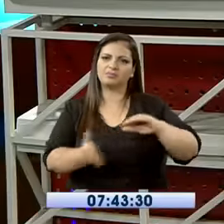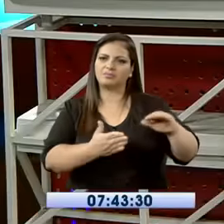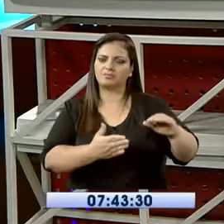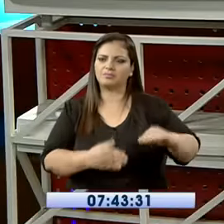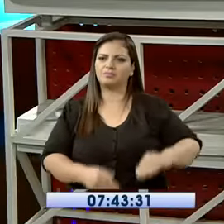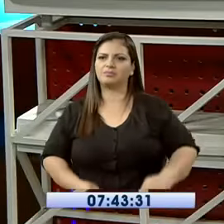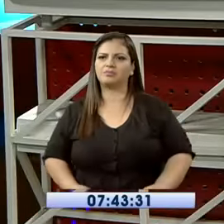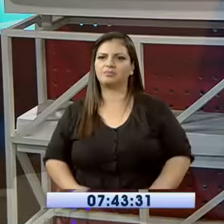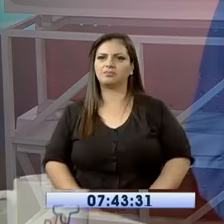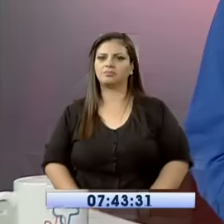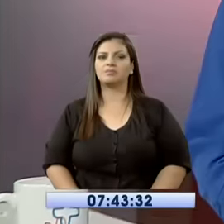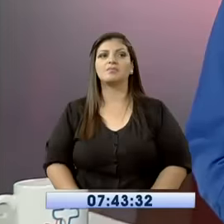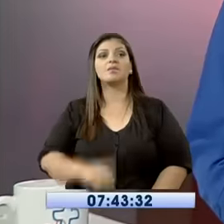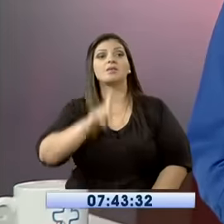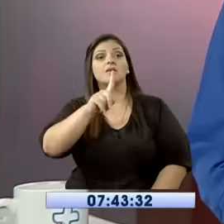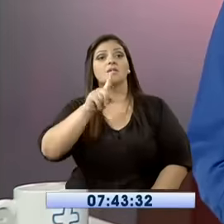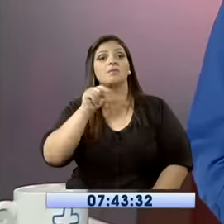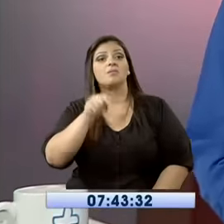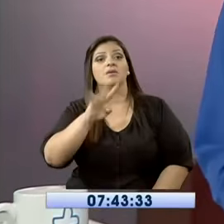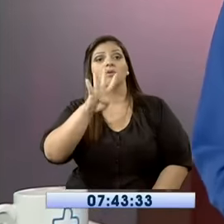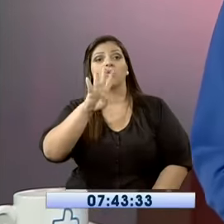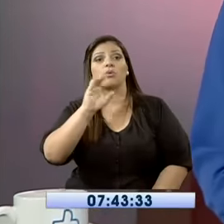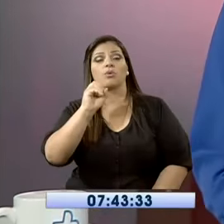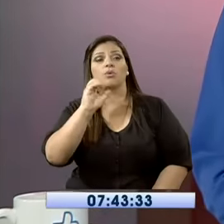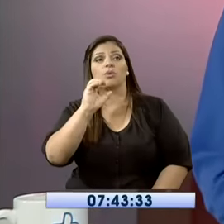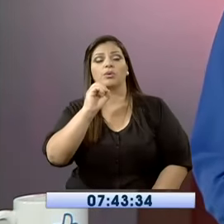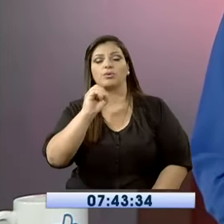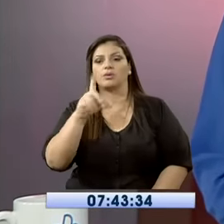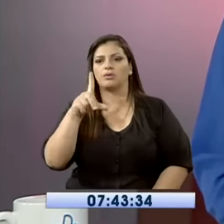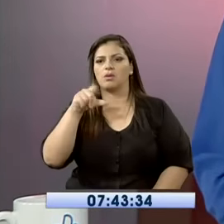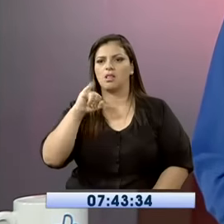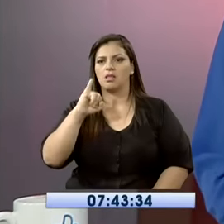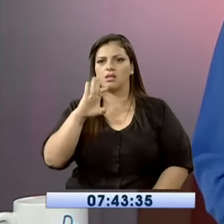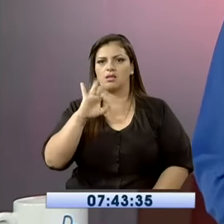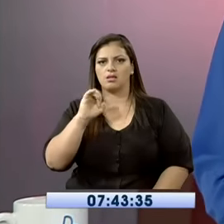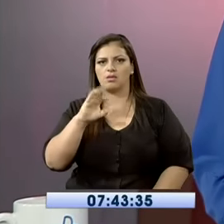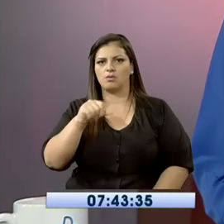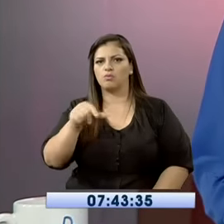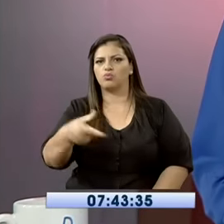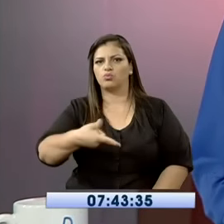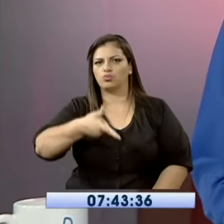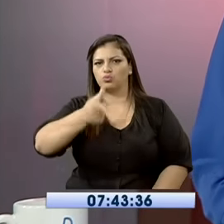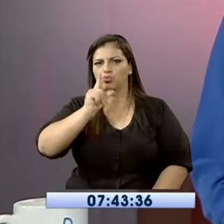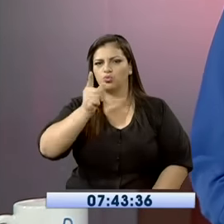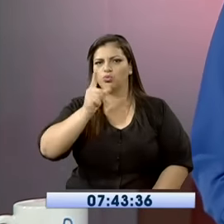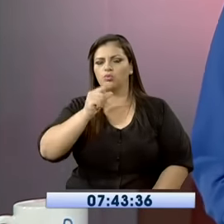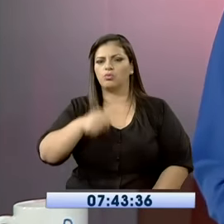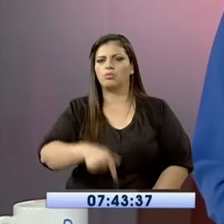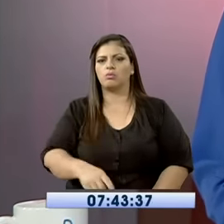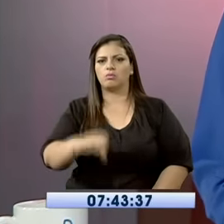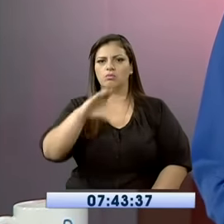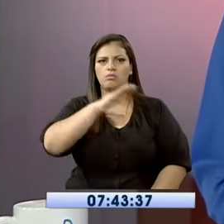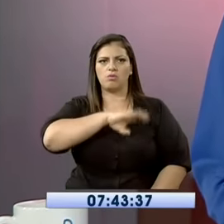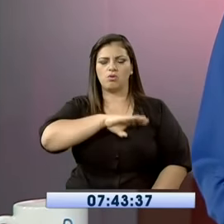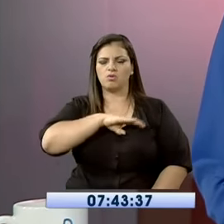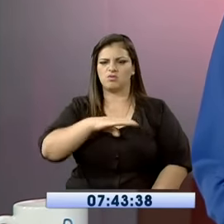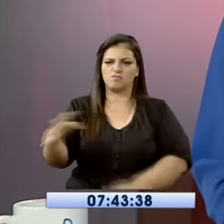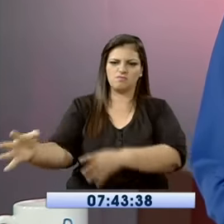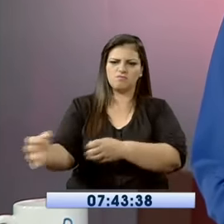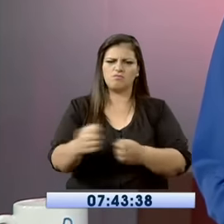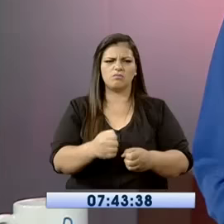.400 litros de licor artesanal fueron decomisados por la Dirección General de Inteligencia en Babaoyo. El licor estaba